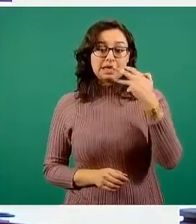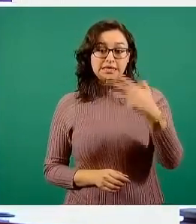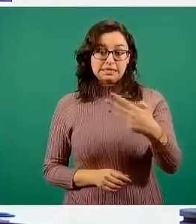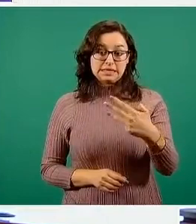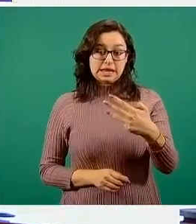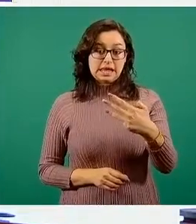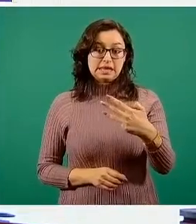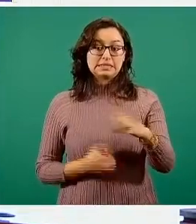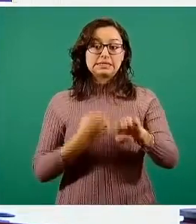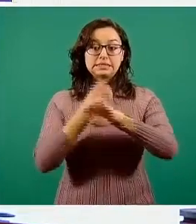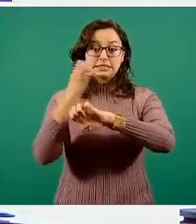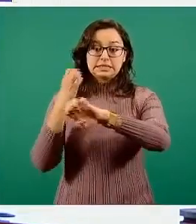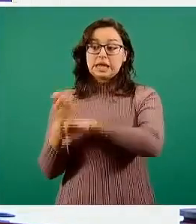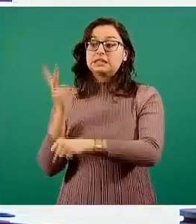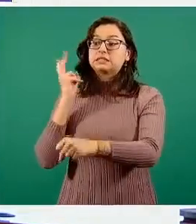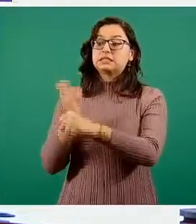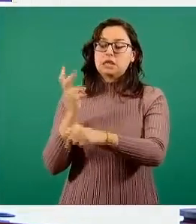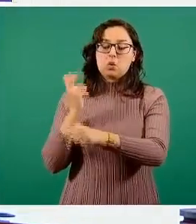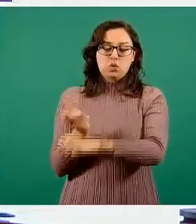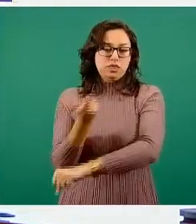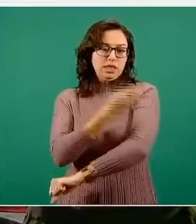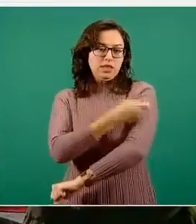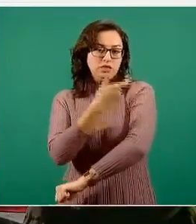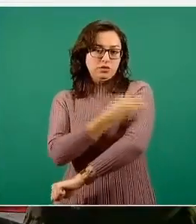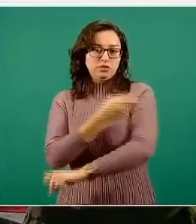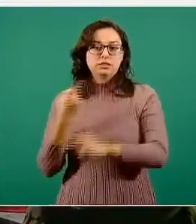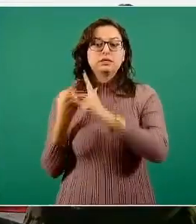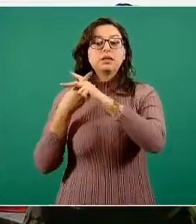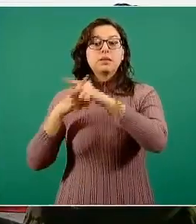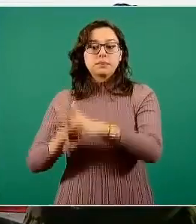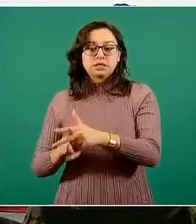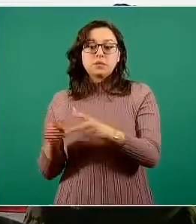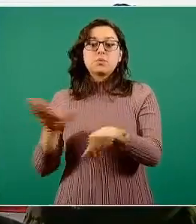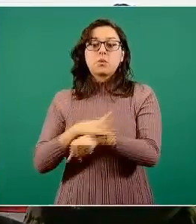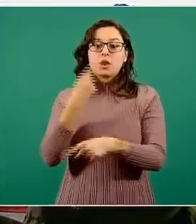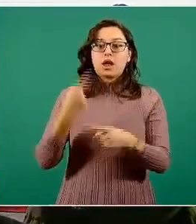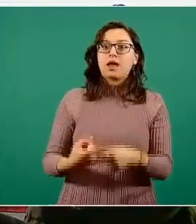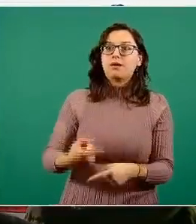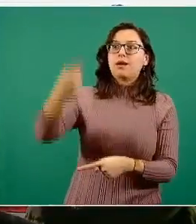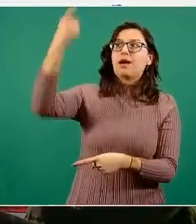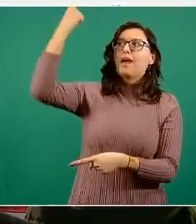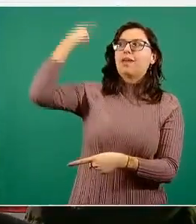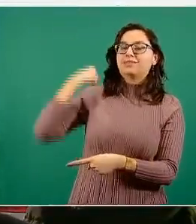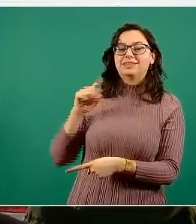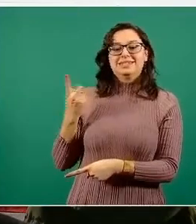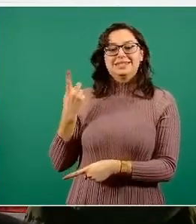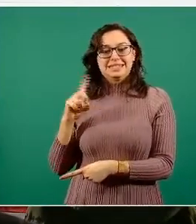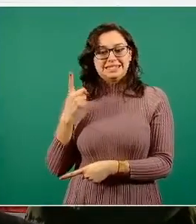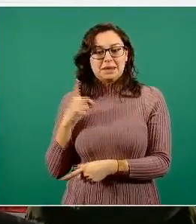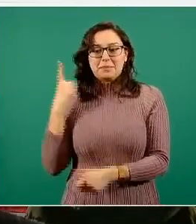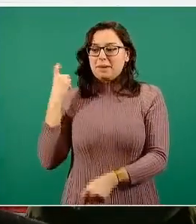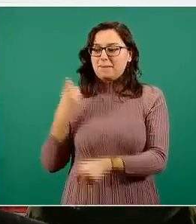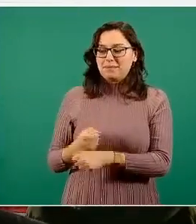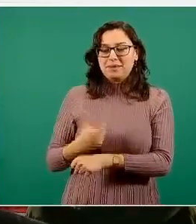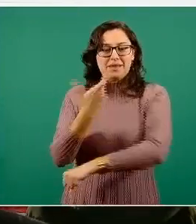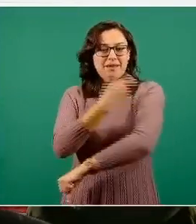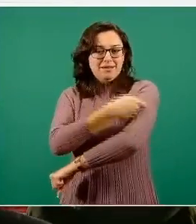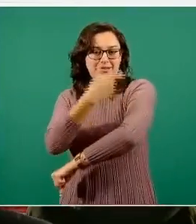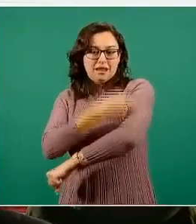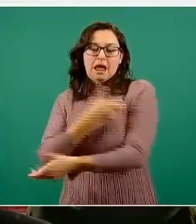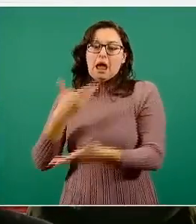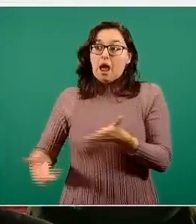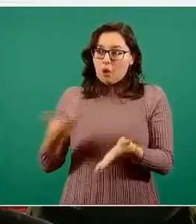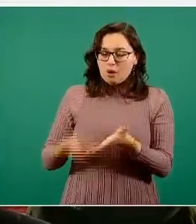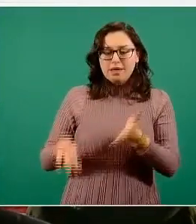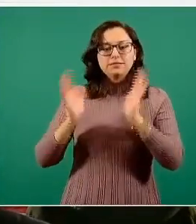federativas en las que se está aplicando segunda dosis, porque fue donde inició la vacunación durante la etapa de calibración. La siguiente.